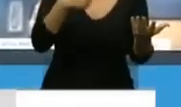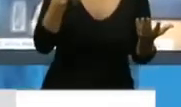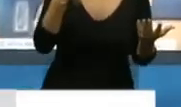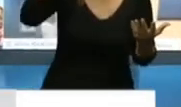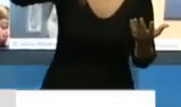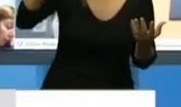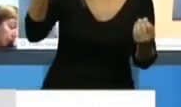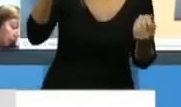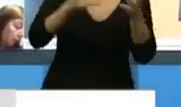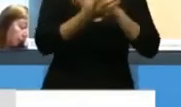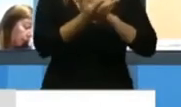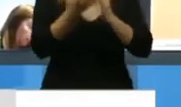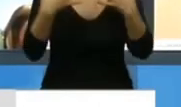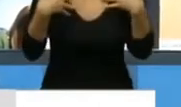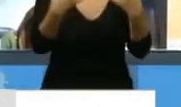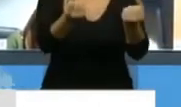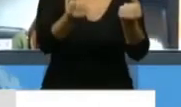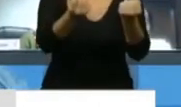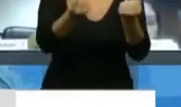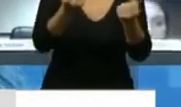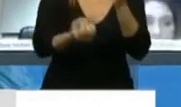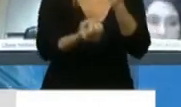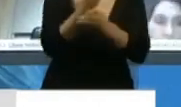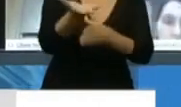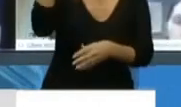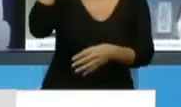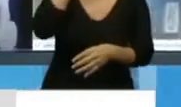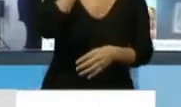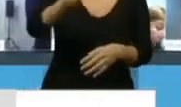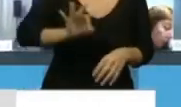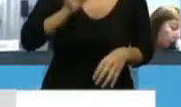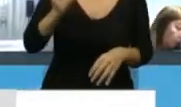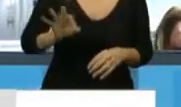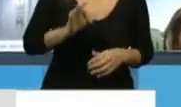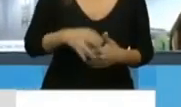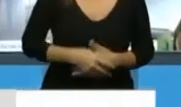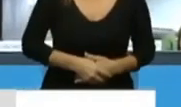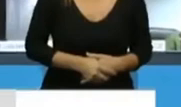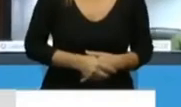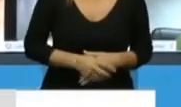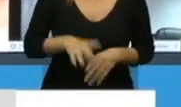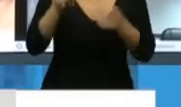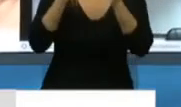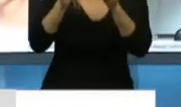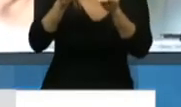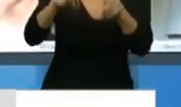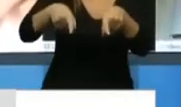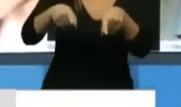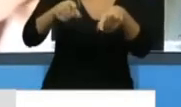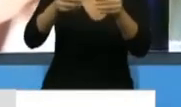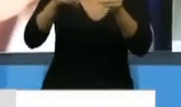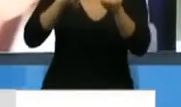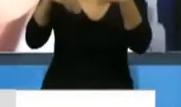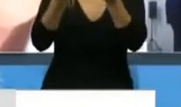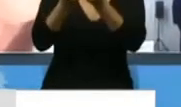de salud pionero y modelo creado hace 50 años. Aún hoy seguimos viendo los resultados de una decisión